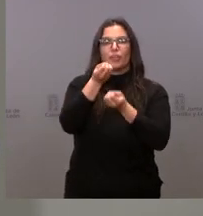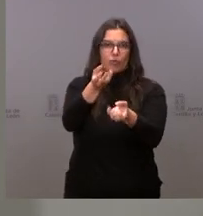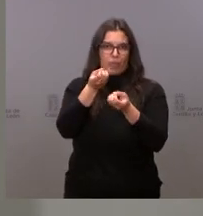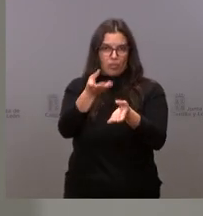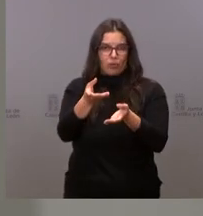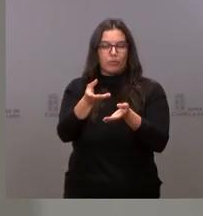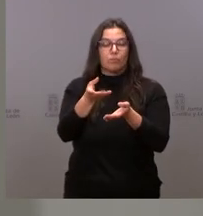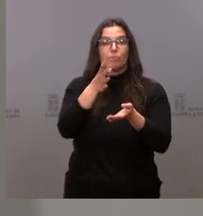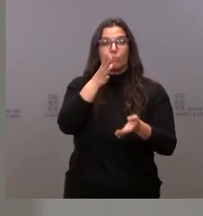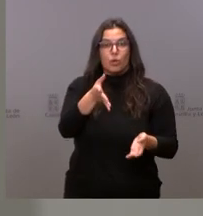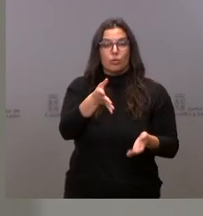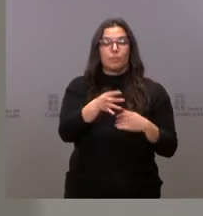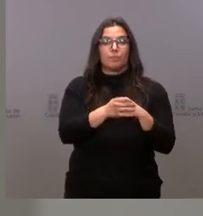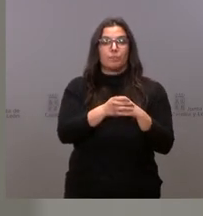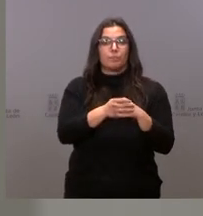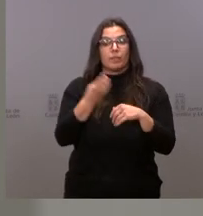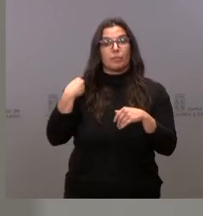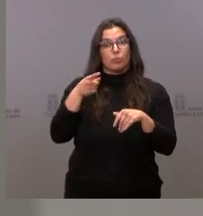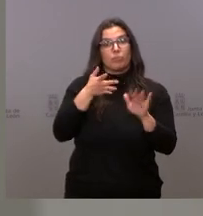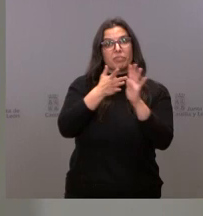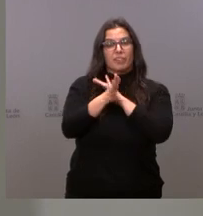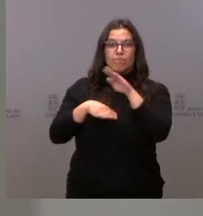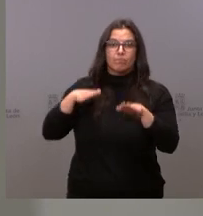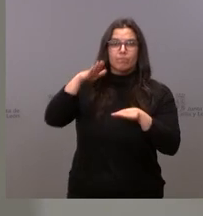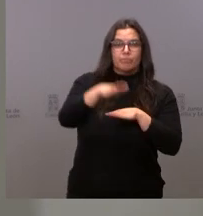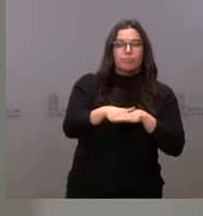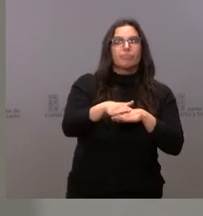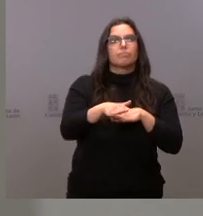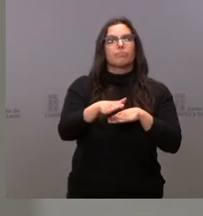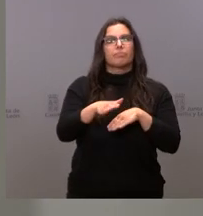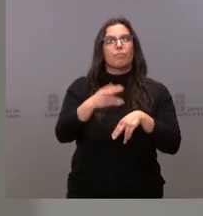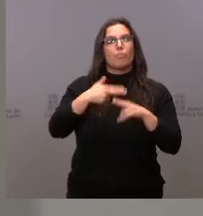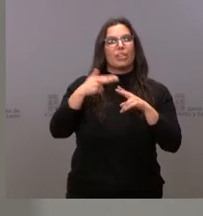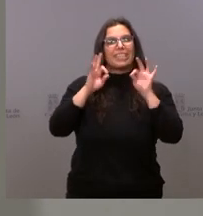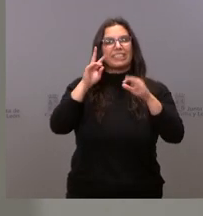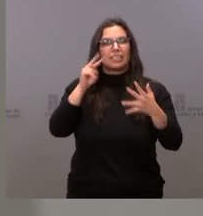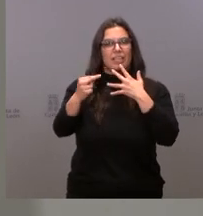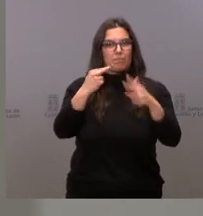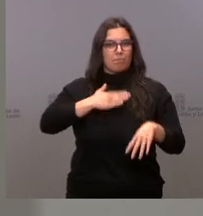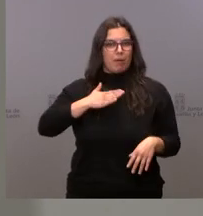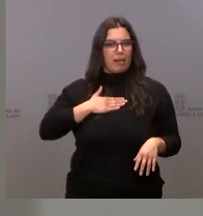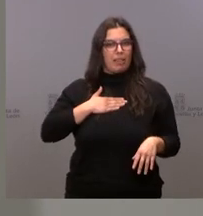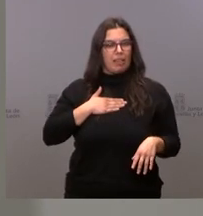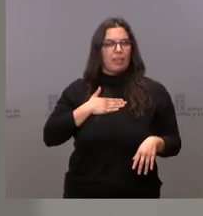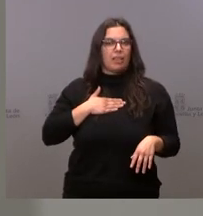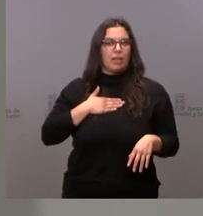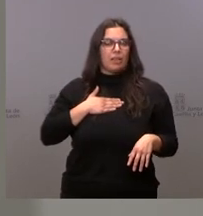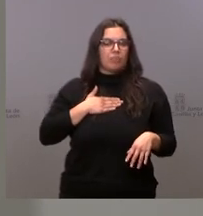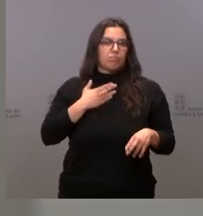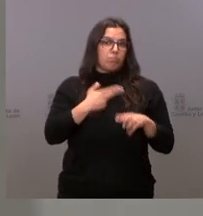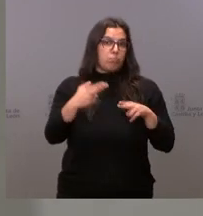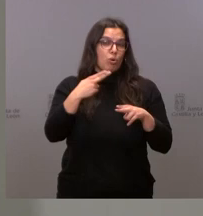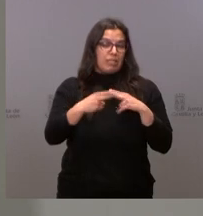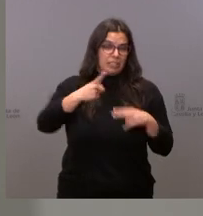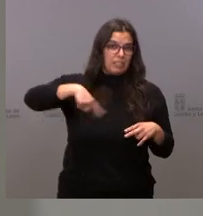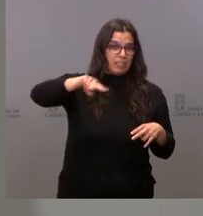Porque es un paso más en nuestra política de transparencia, que es una política, que